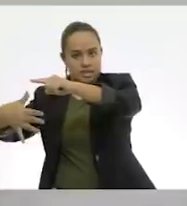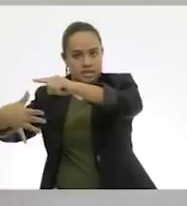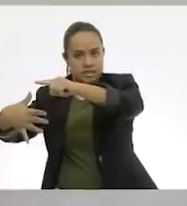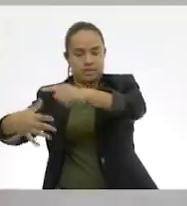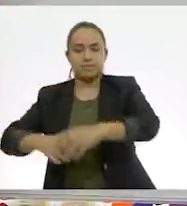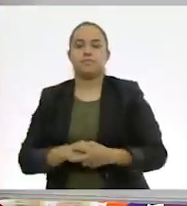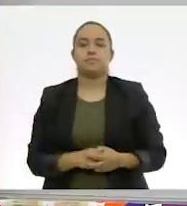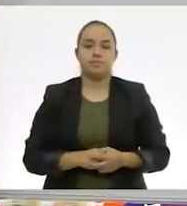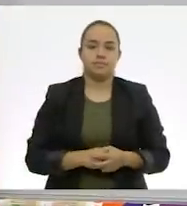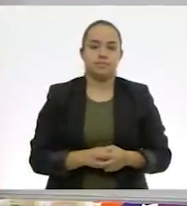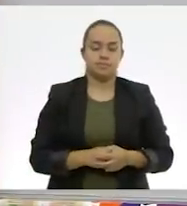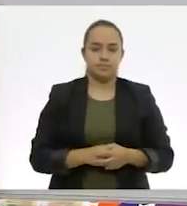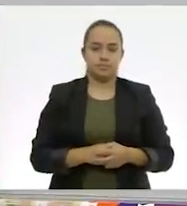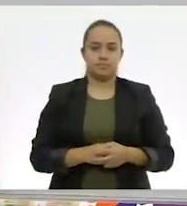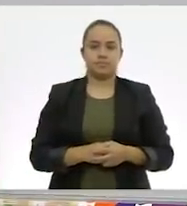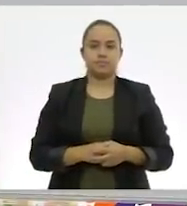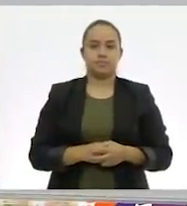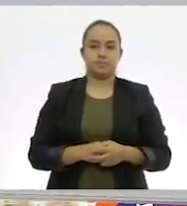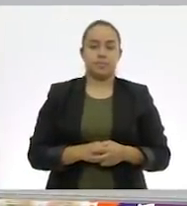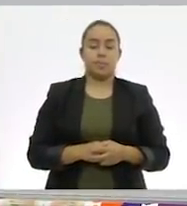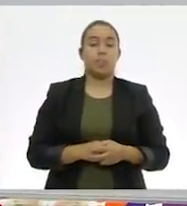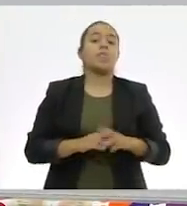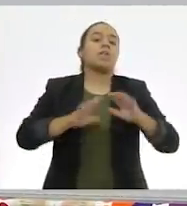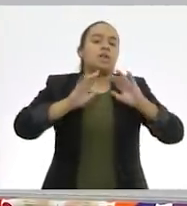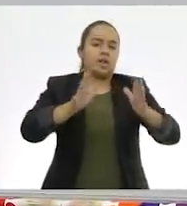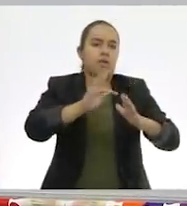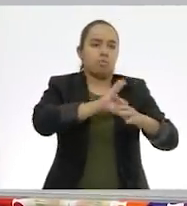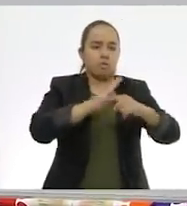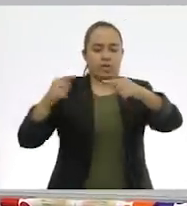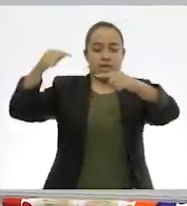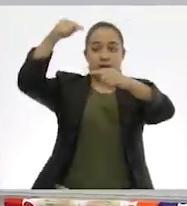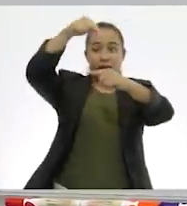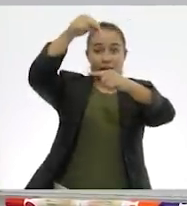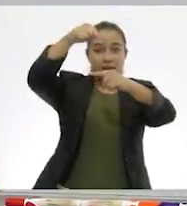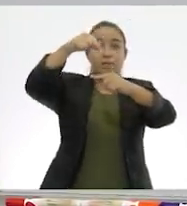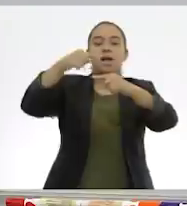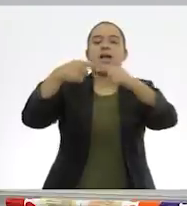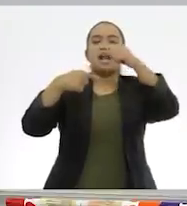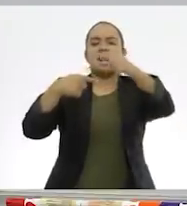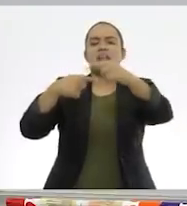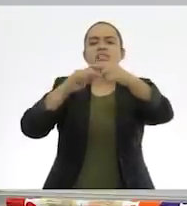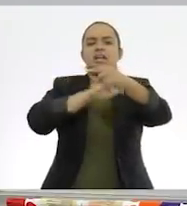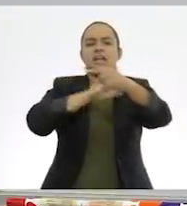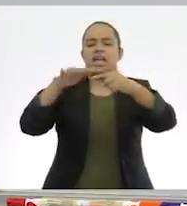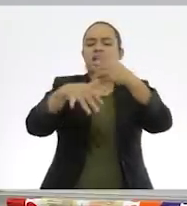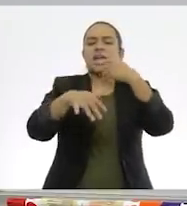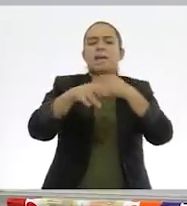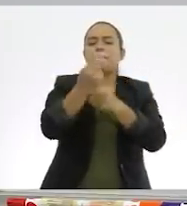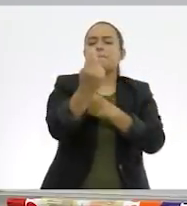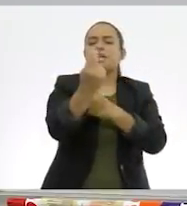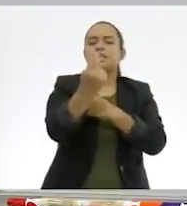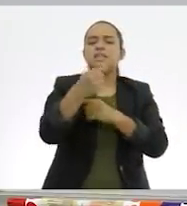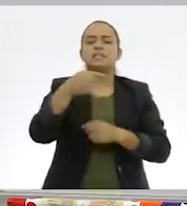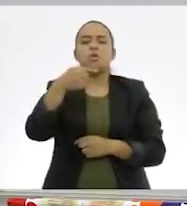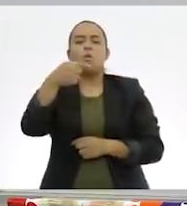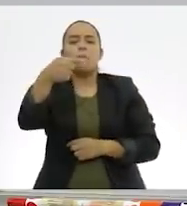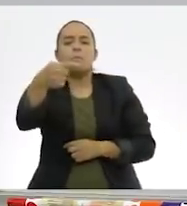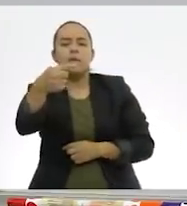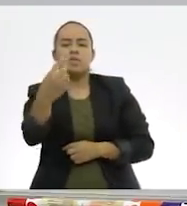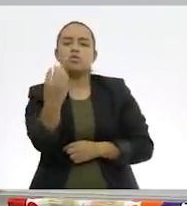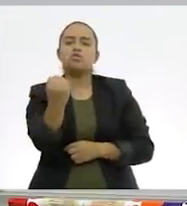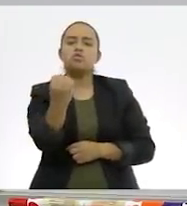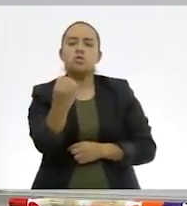Nuestro denominador queda igual y ya puedo resolver la resta sencilla. Ajá. Veinticinco menos nueve.